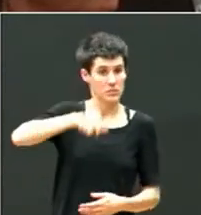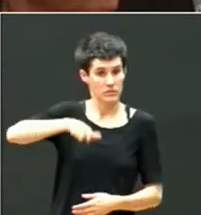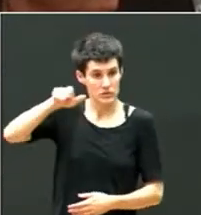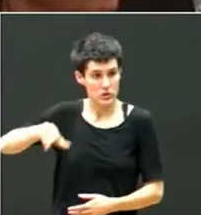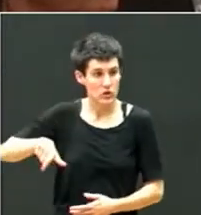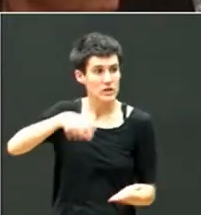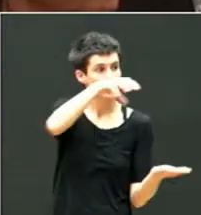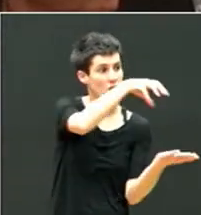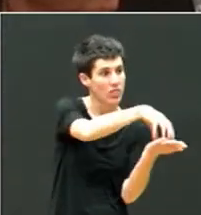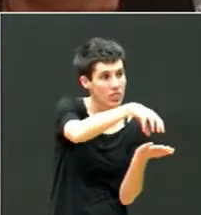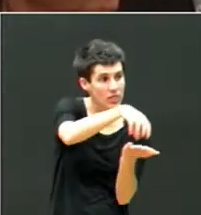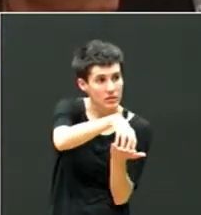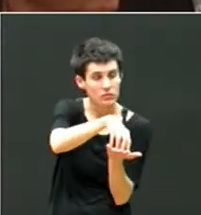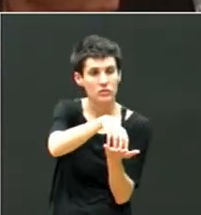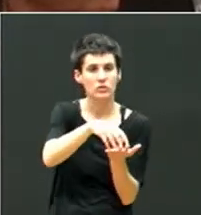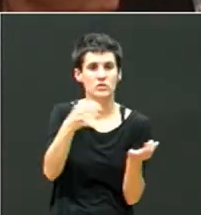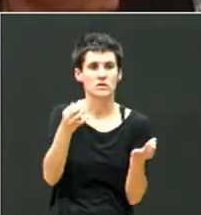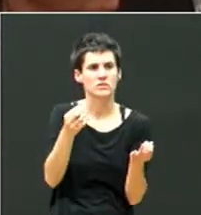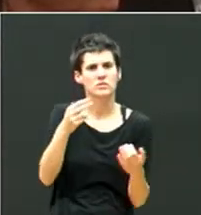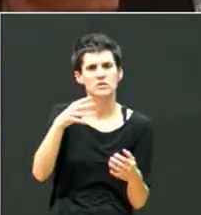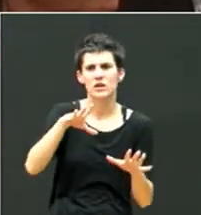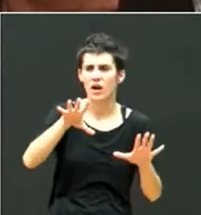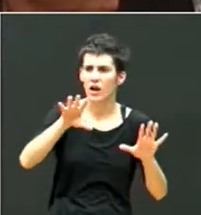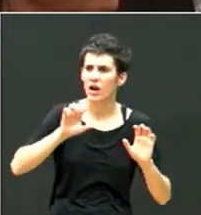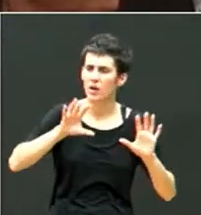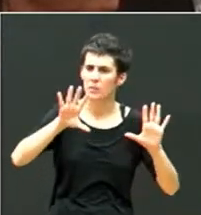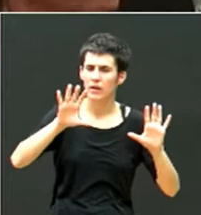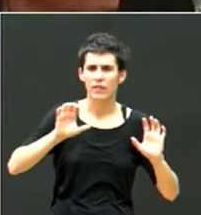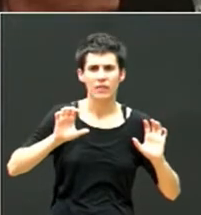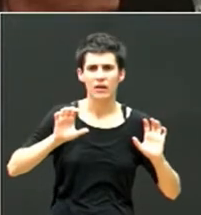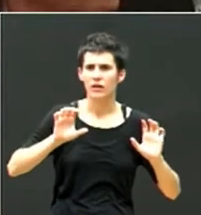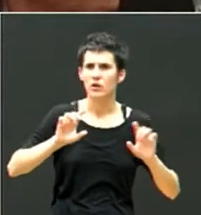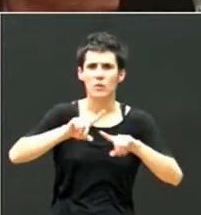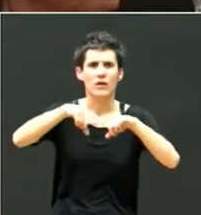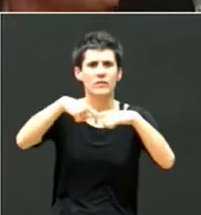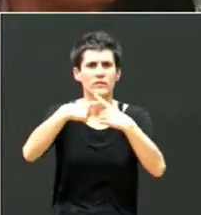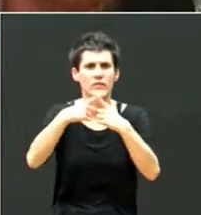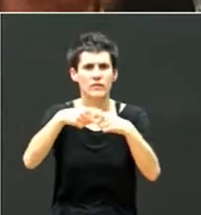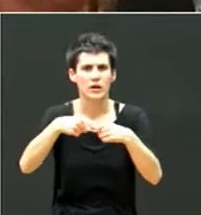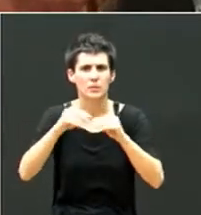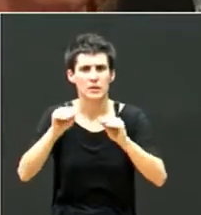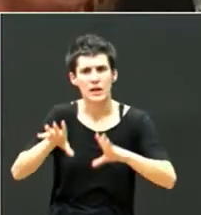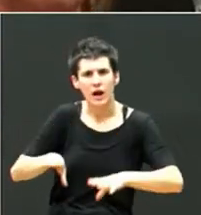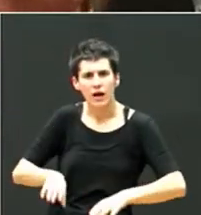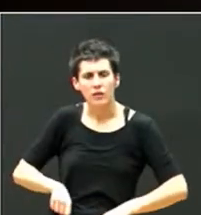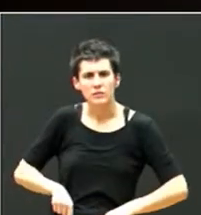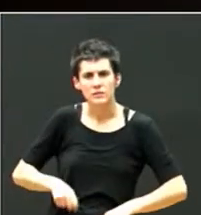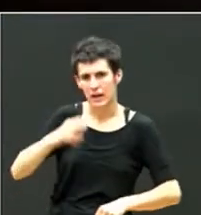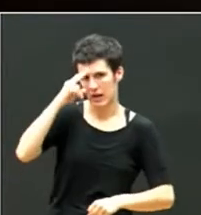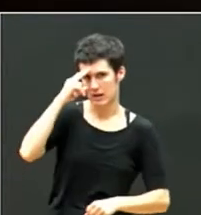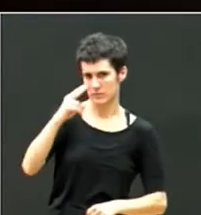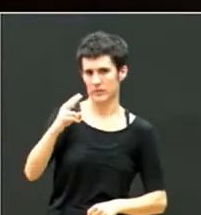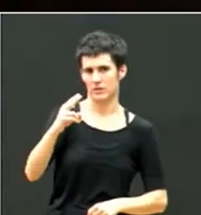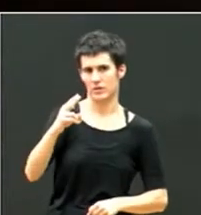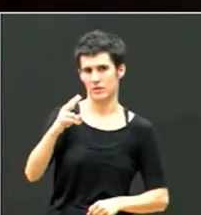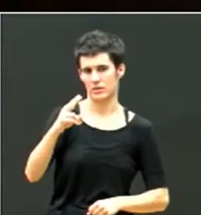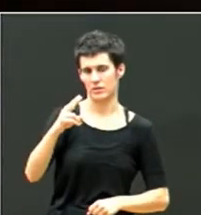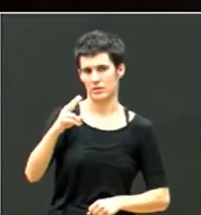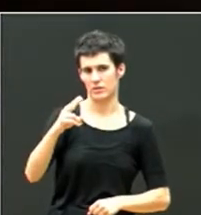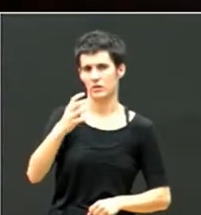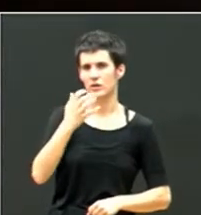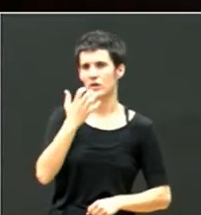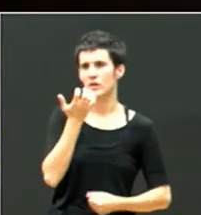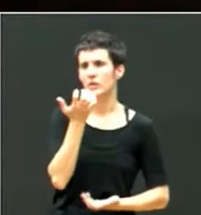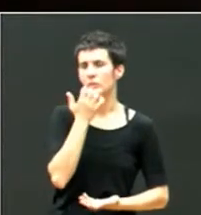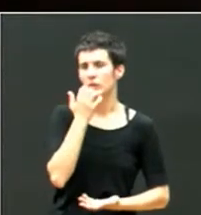aprender o tendrían que aprender a respetar el ritmo de la familia adoptiva en cuanto a lo que son las noticias. Es decir, la noticia